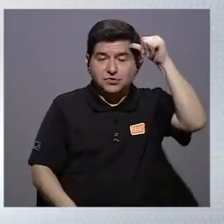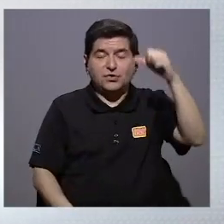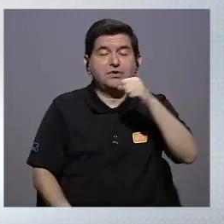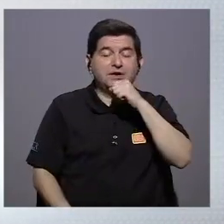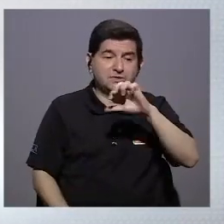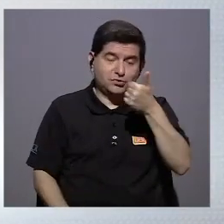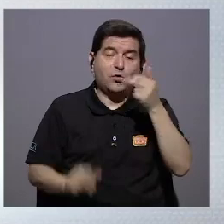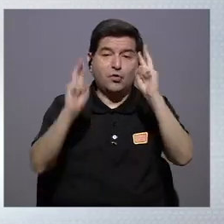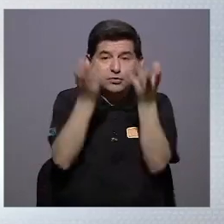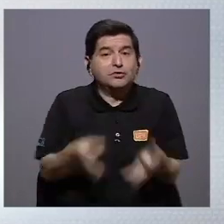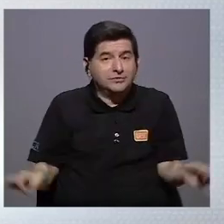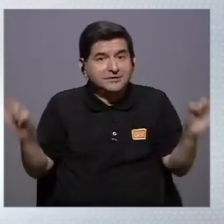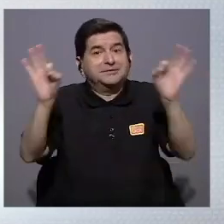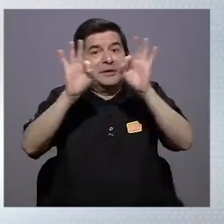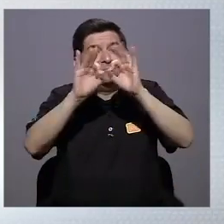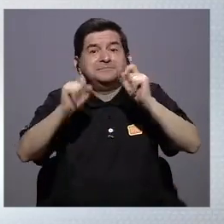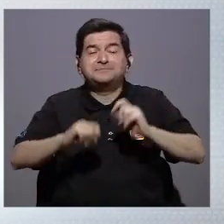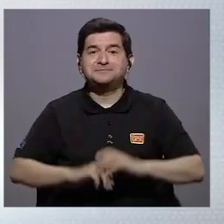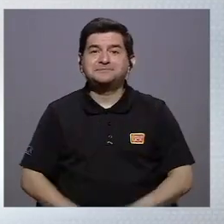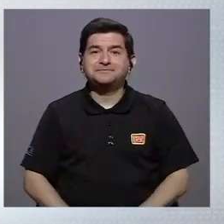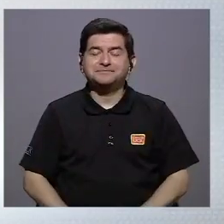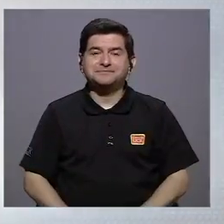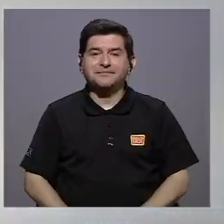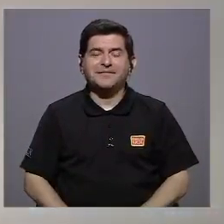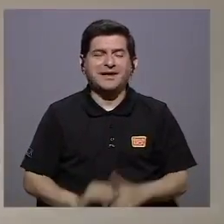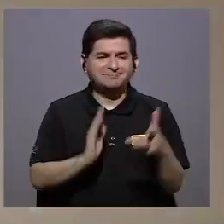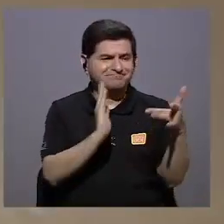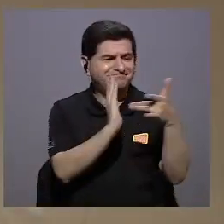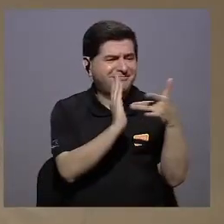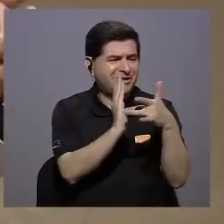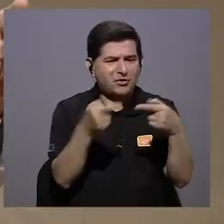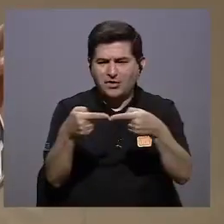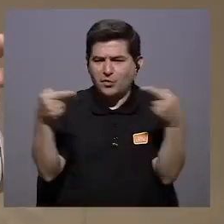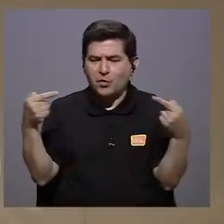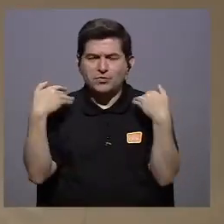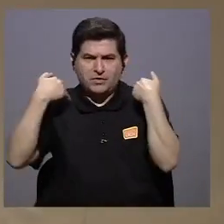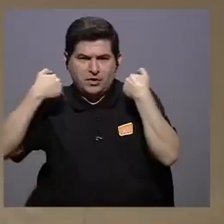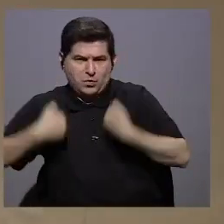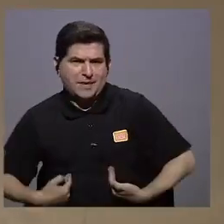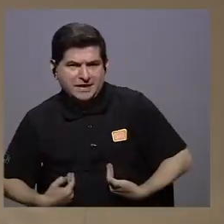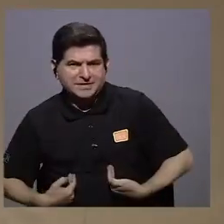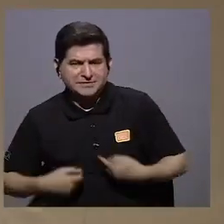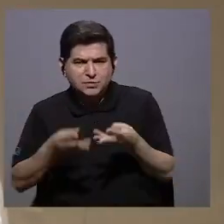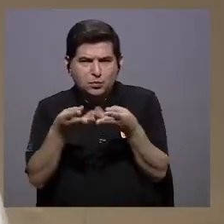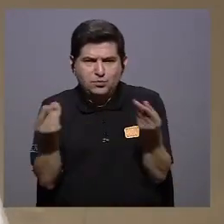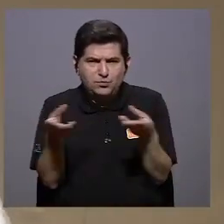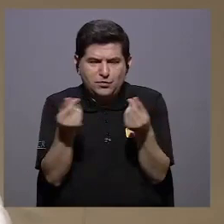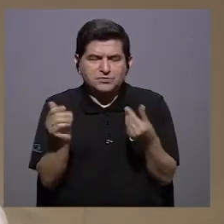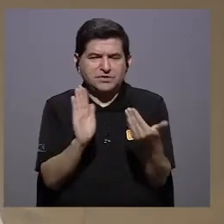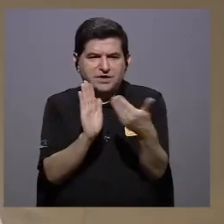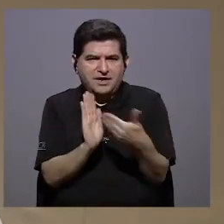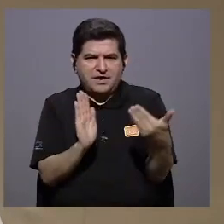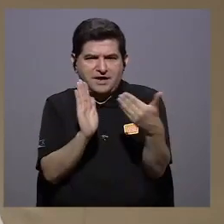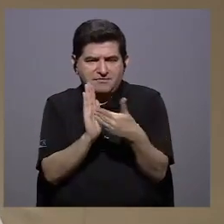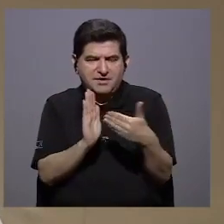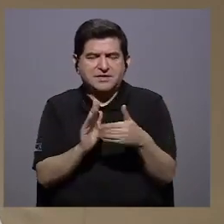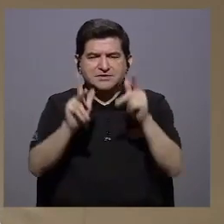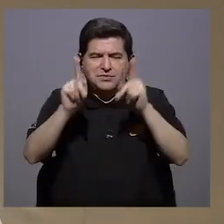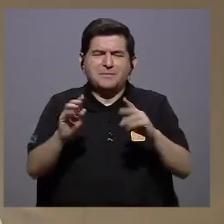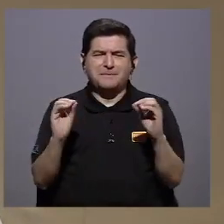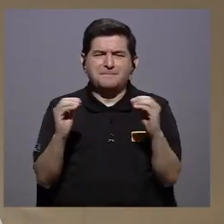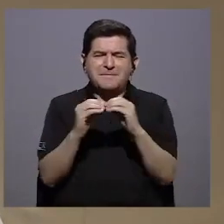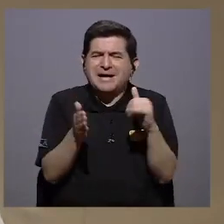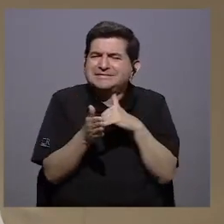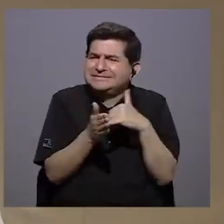mayores es otro de sus grandes temas la tecnología versus el humanismo ha ocasionado también una afectación sobre los más